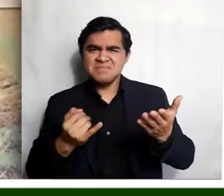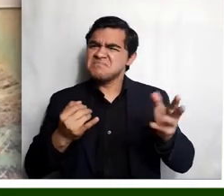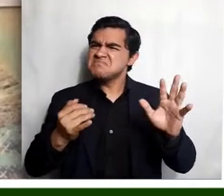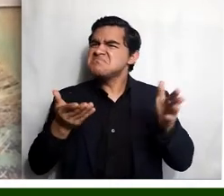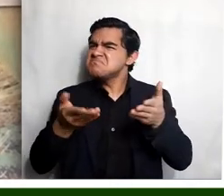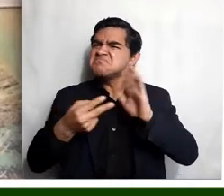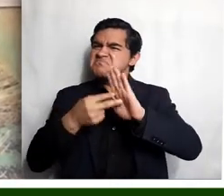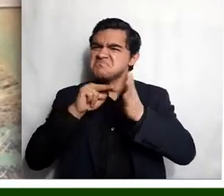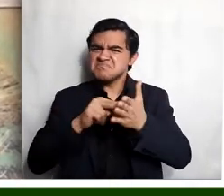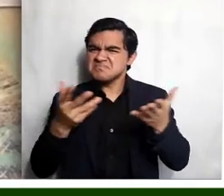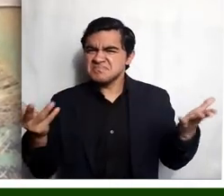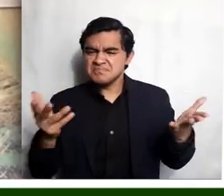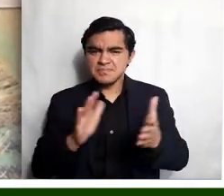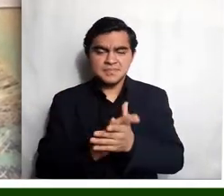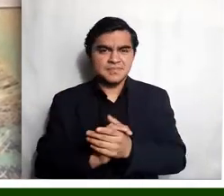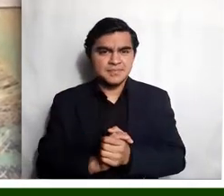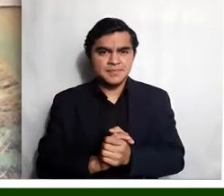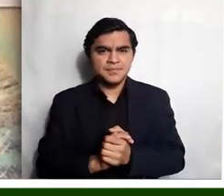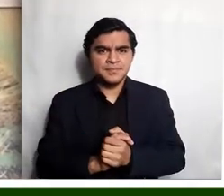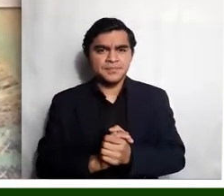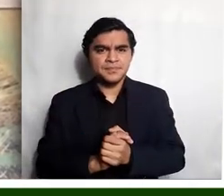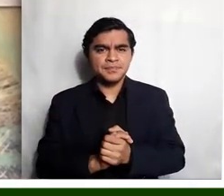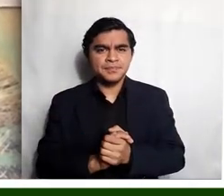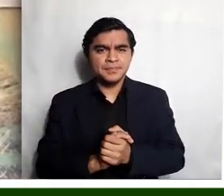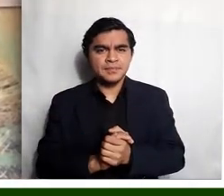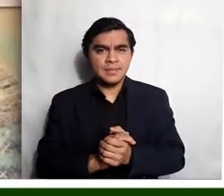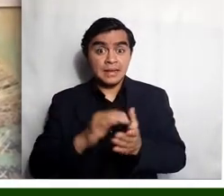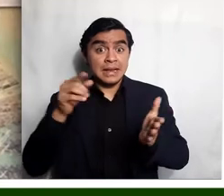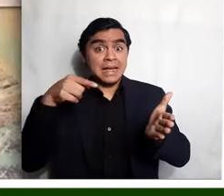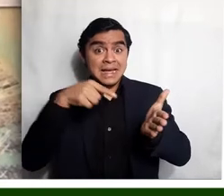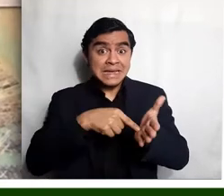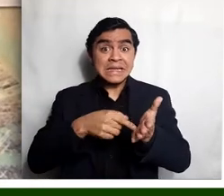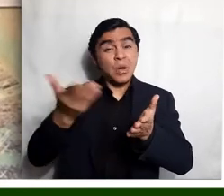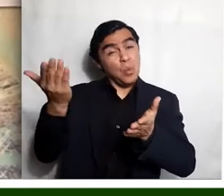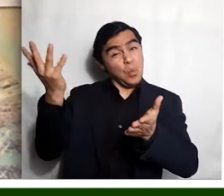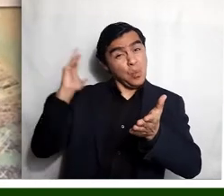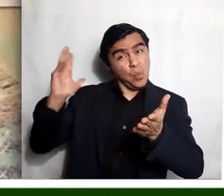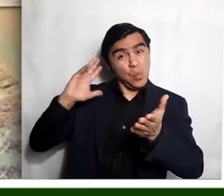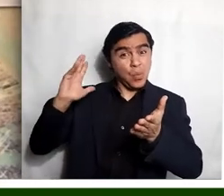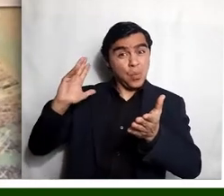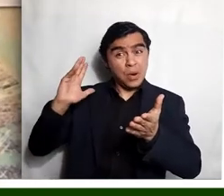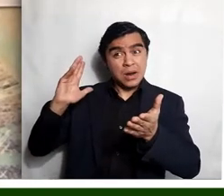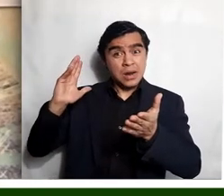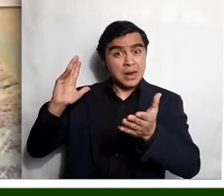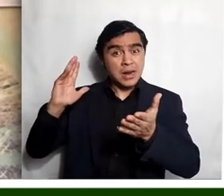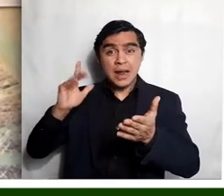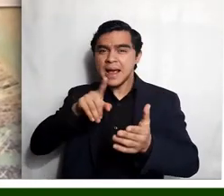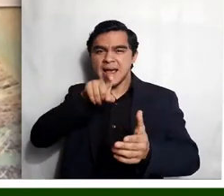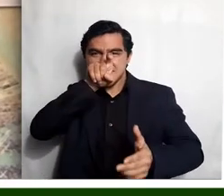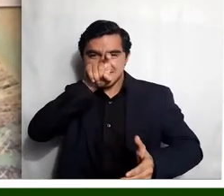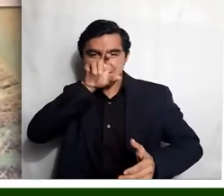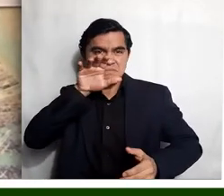jeroglífico? Pues son los lenguajes que utilizaban antes, por ejemplo, los egipcios